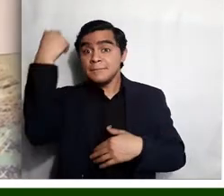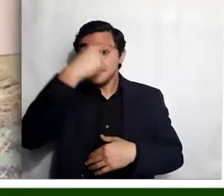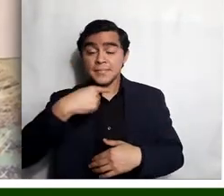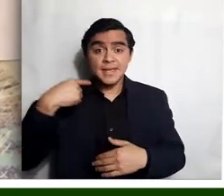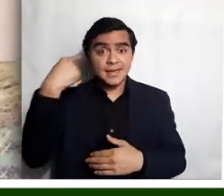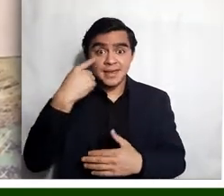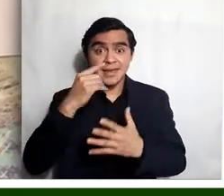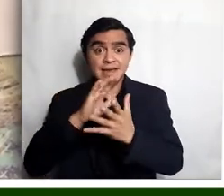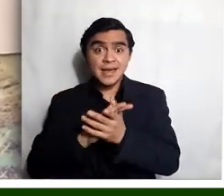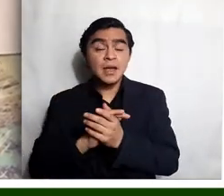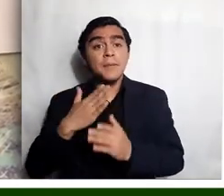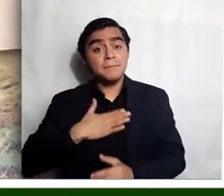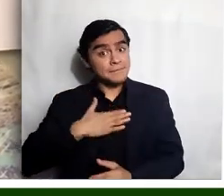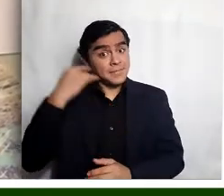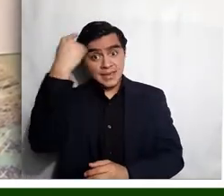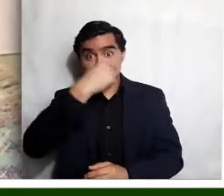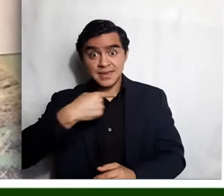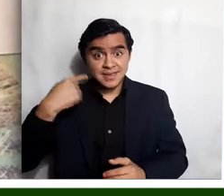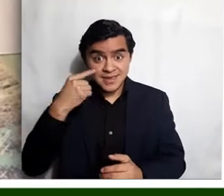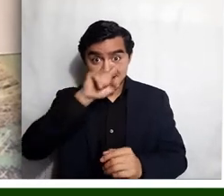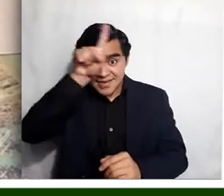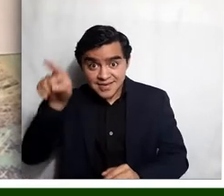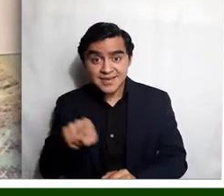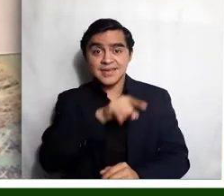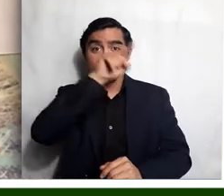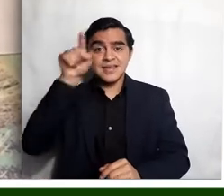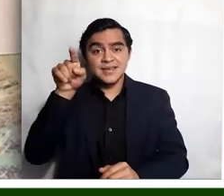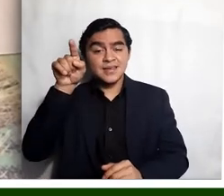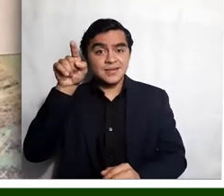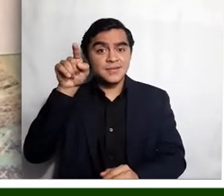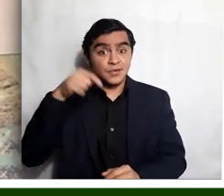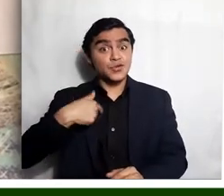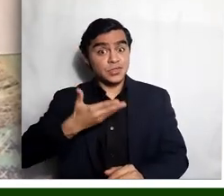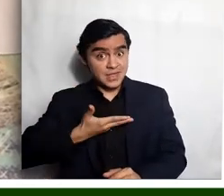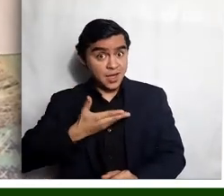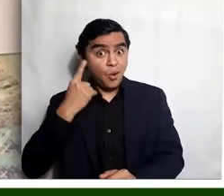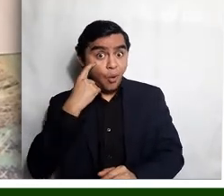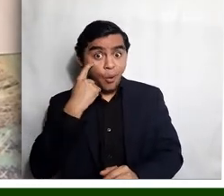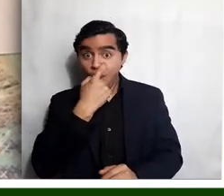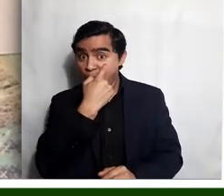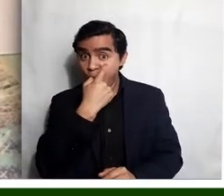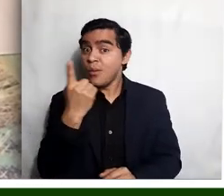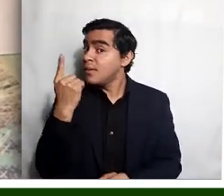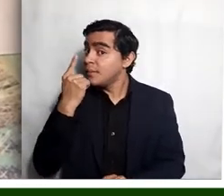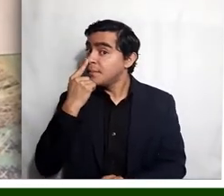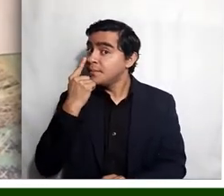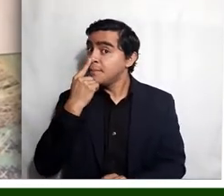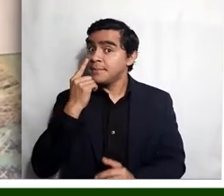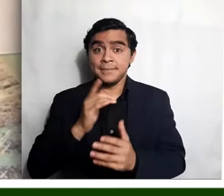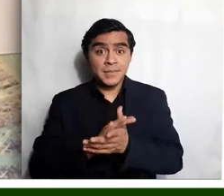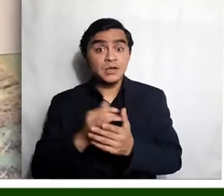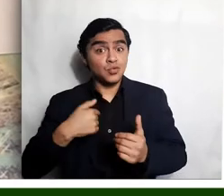En mi cara redondita tengo ojos y nariz. Y